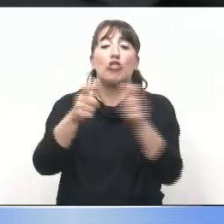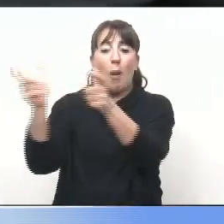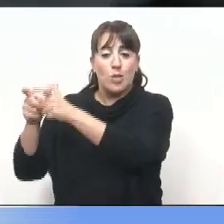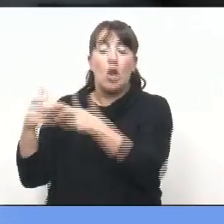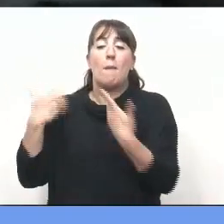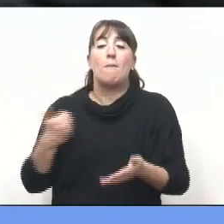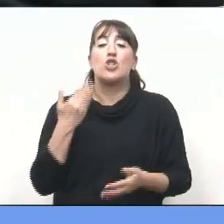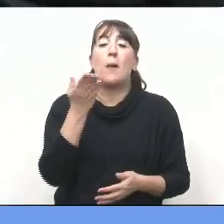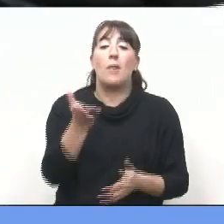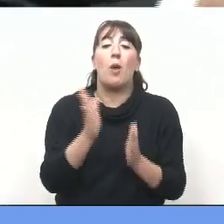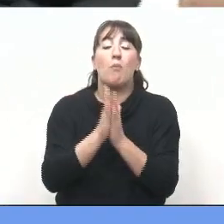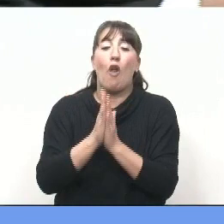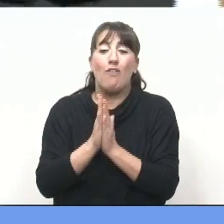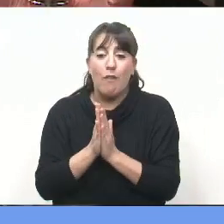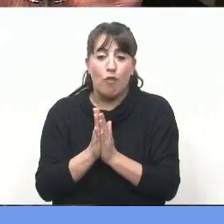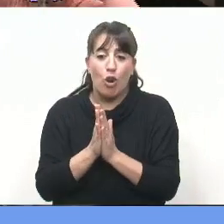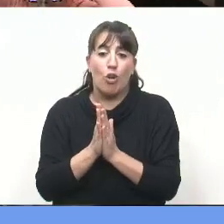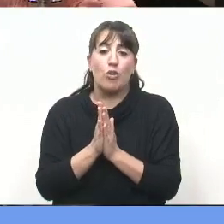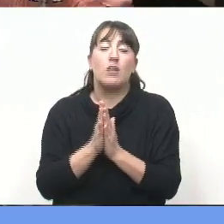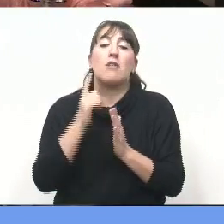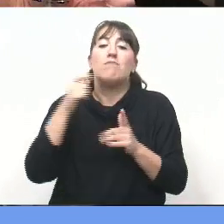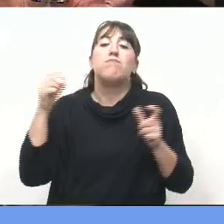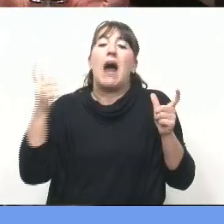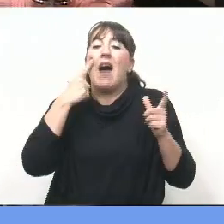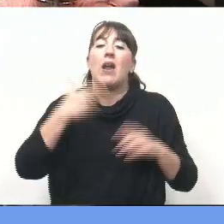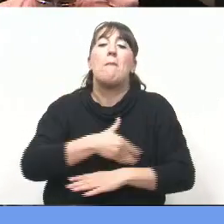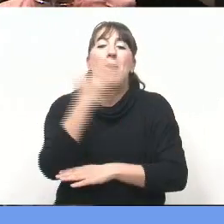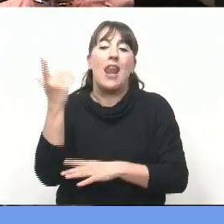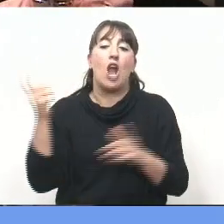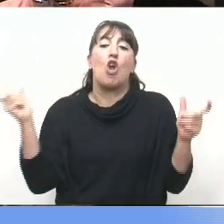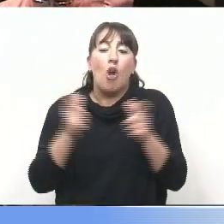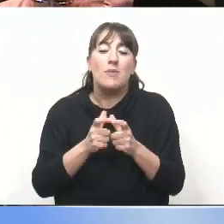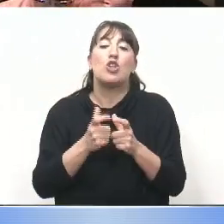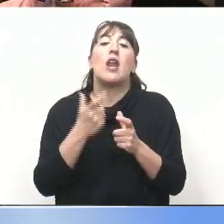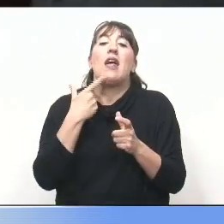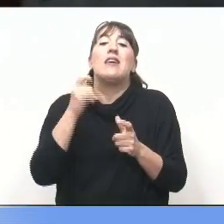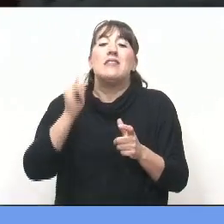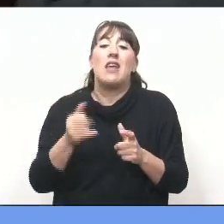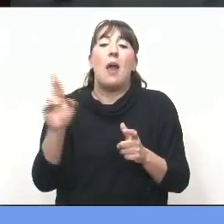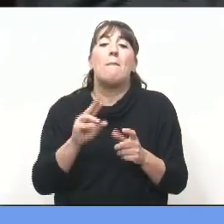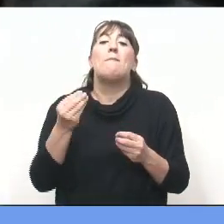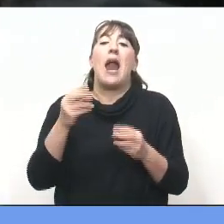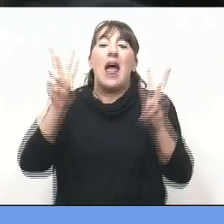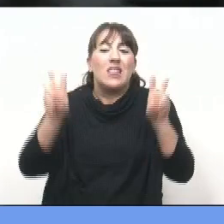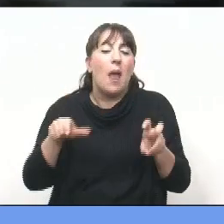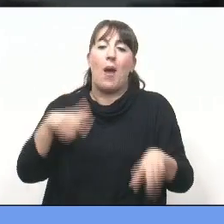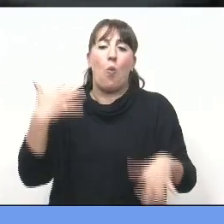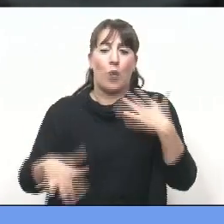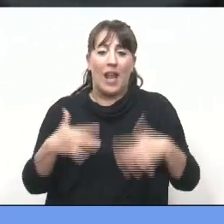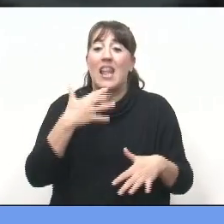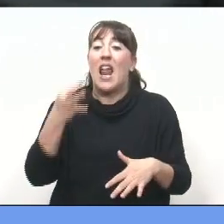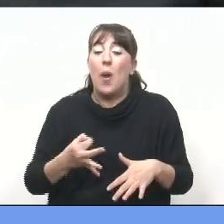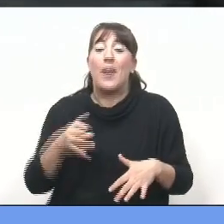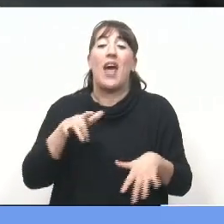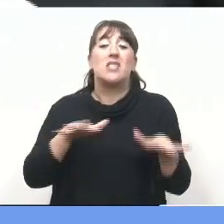pedir es que por favor se realice un plenario de comisiones y que se le dé preferencia para que sea urgente. La verdad que la situación de